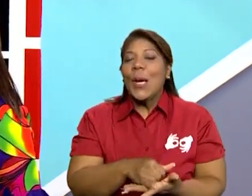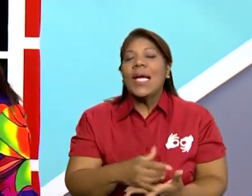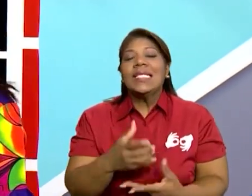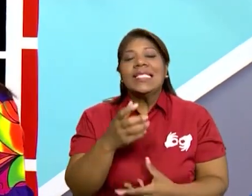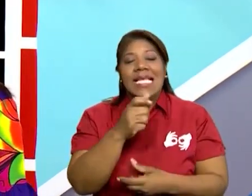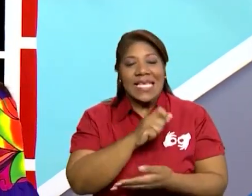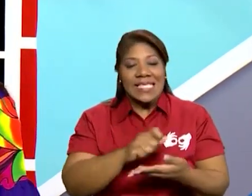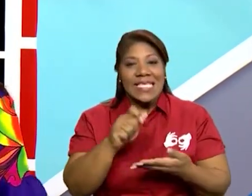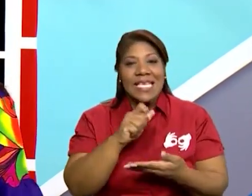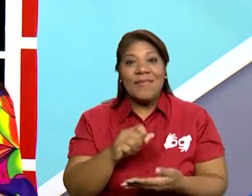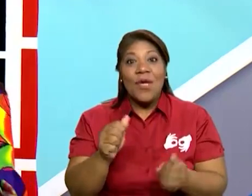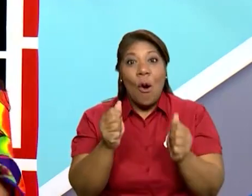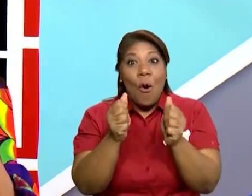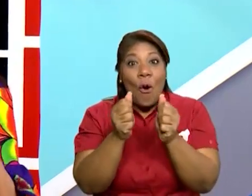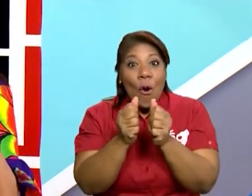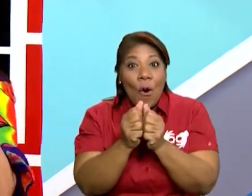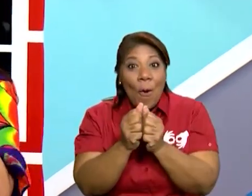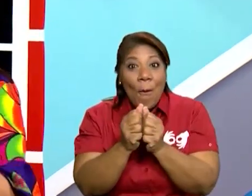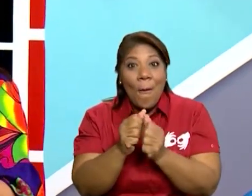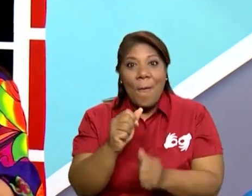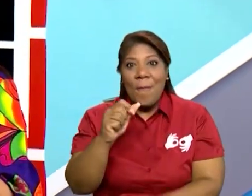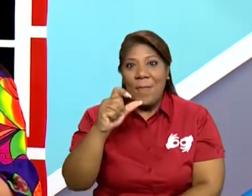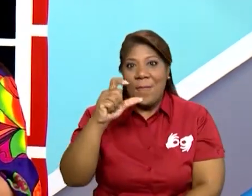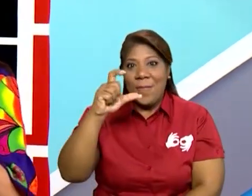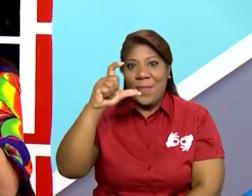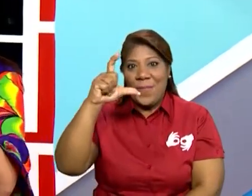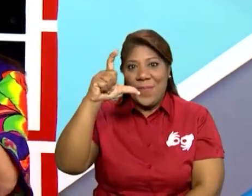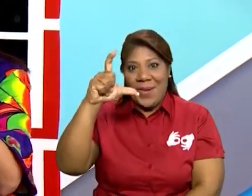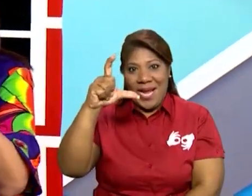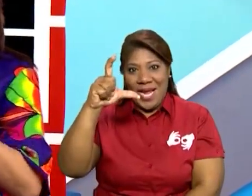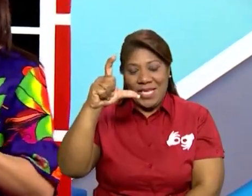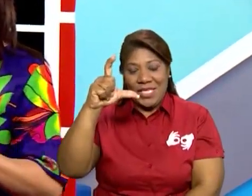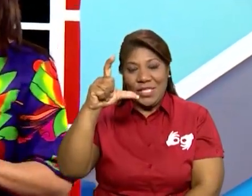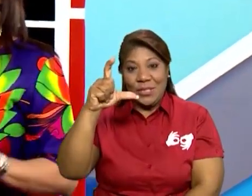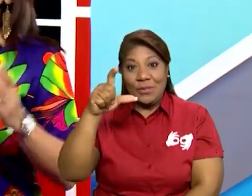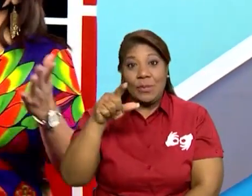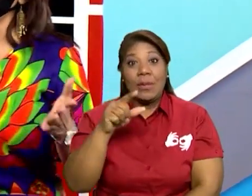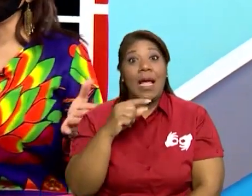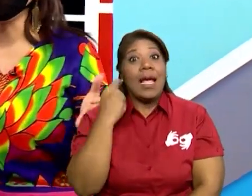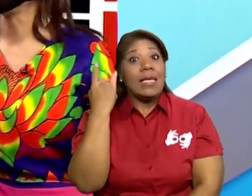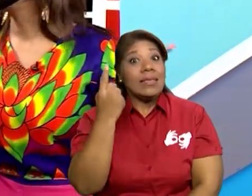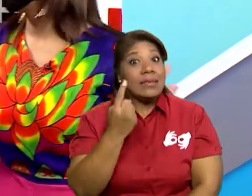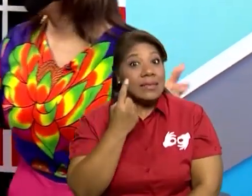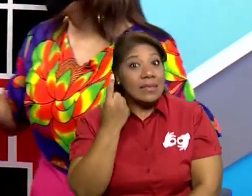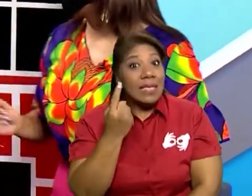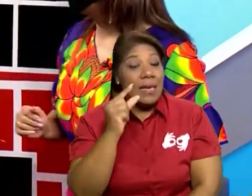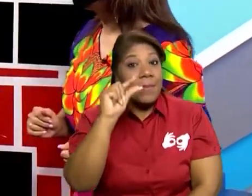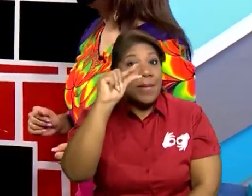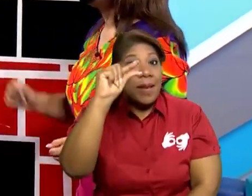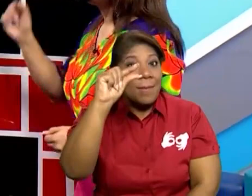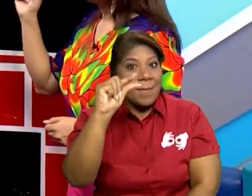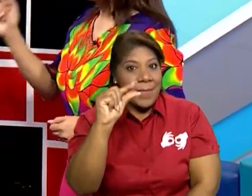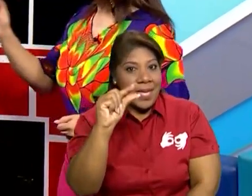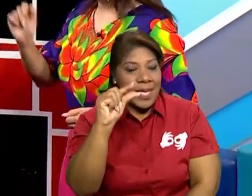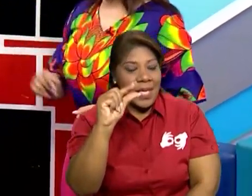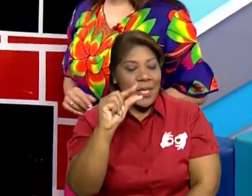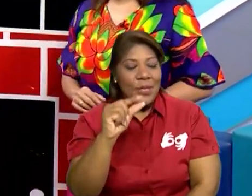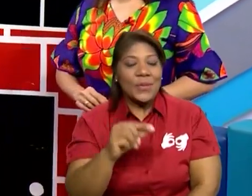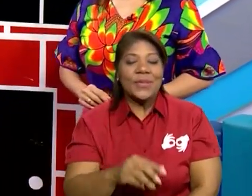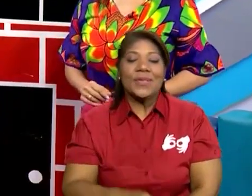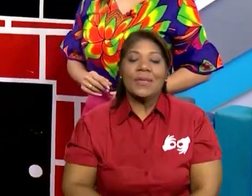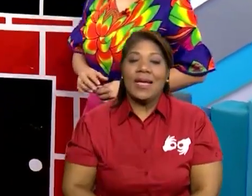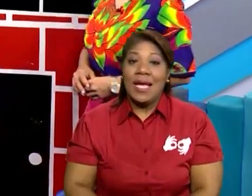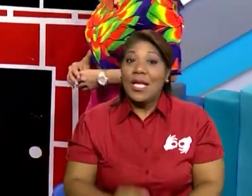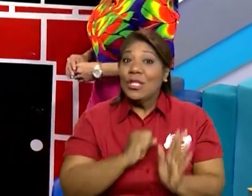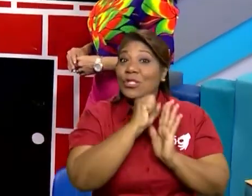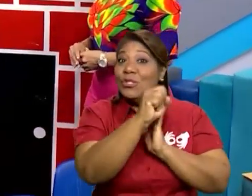mayúscula porque es como si fuera el título de esa imagen. Pero van con minúscula porque son sustantivos comunes.